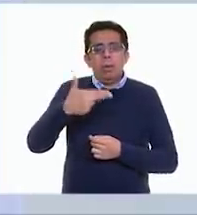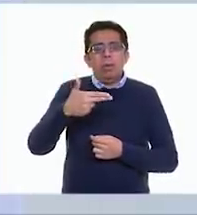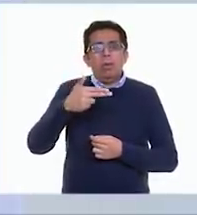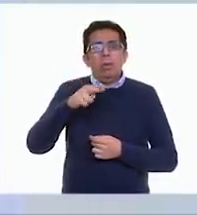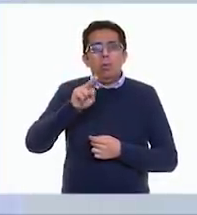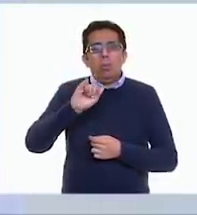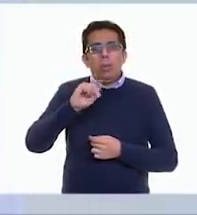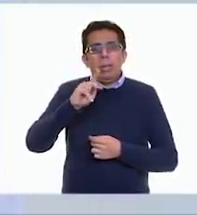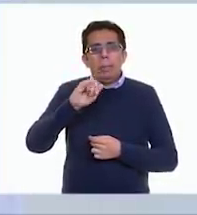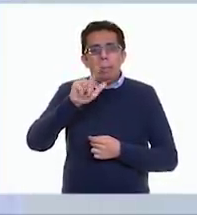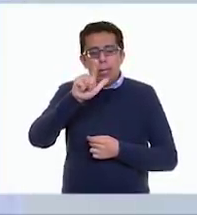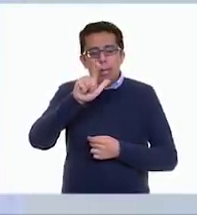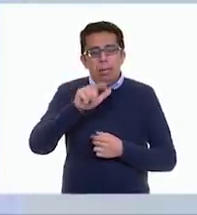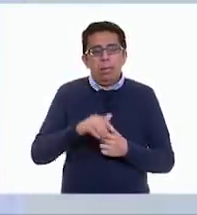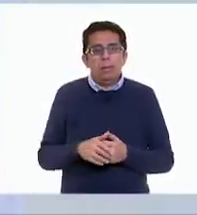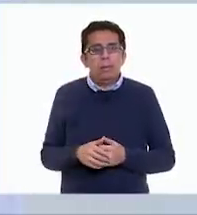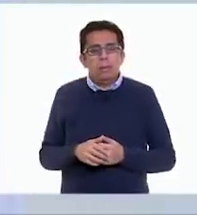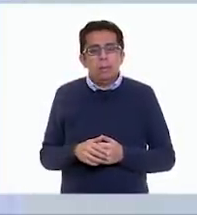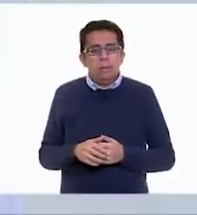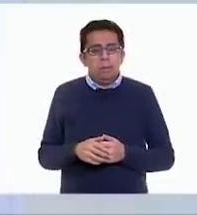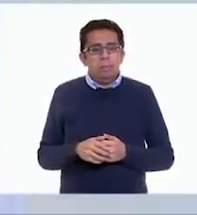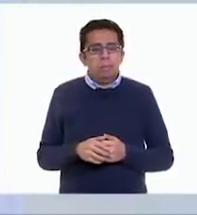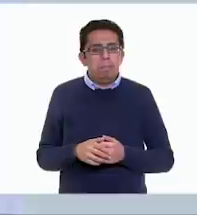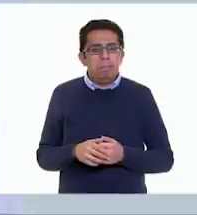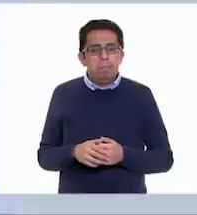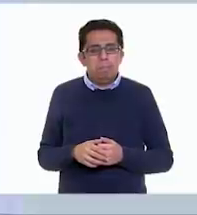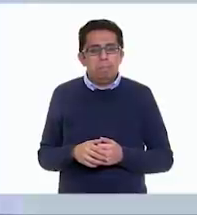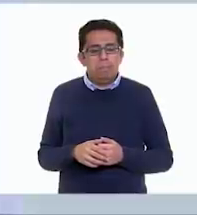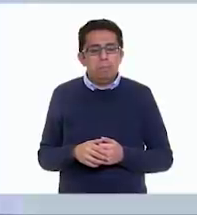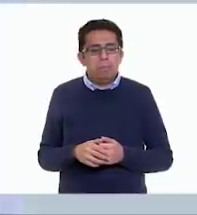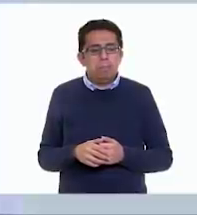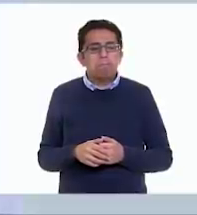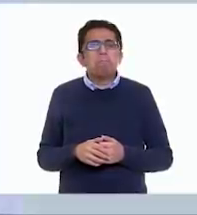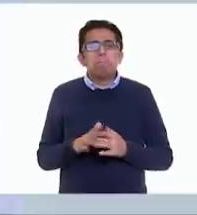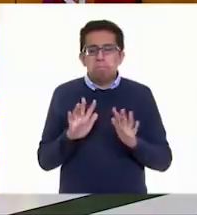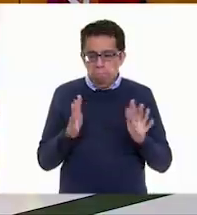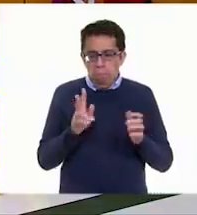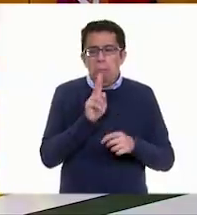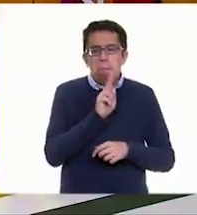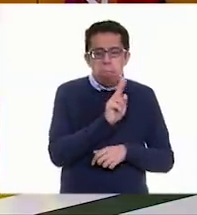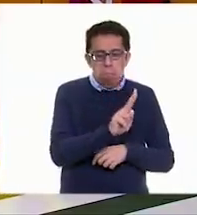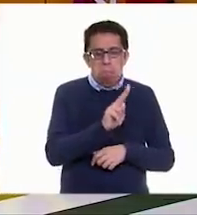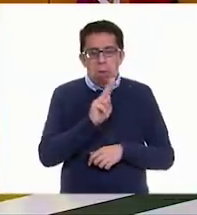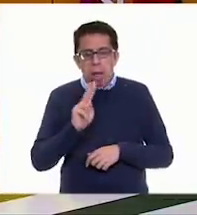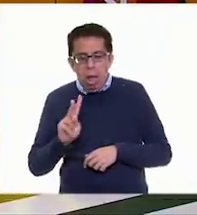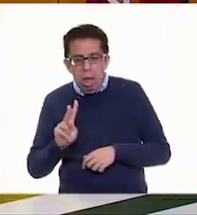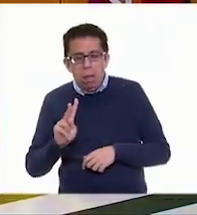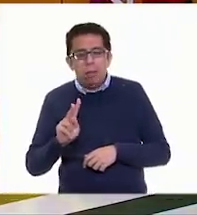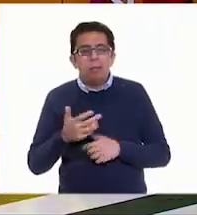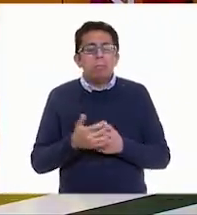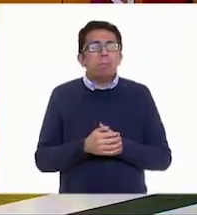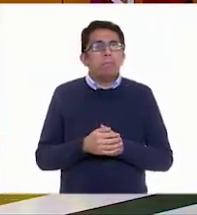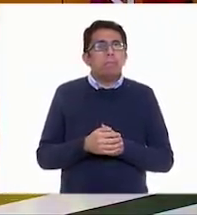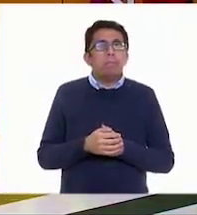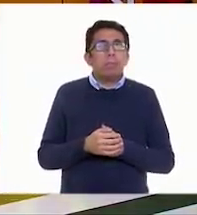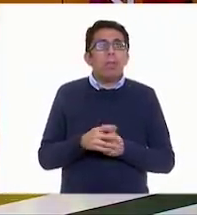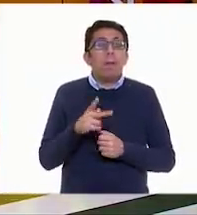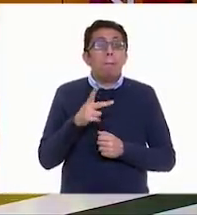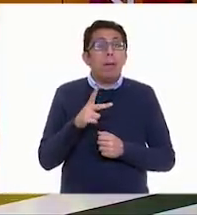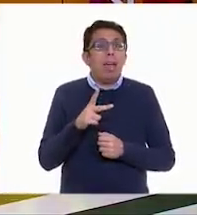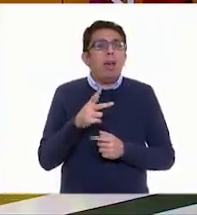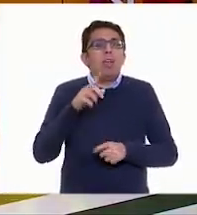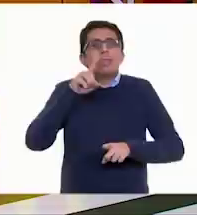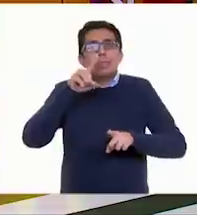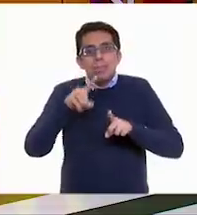Claro. Que es huipil. Similar, ¿no? Ipil, terno, huipil, pero depende de